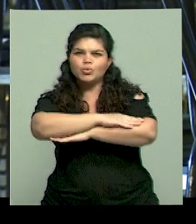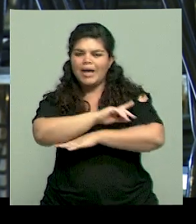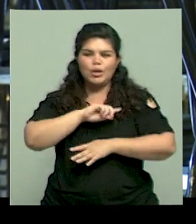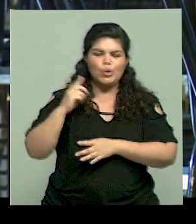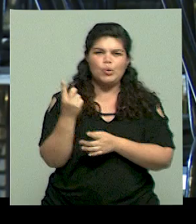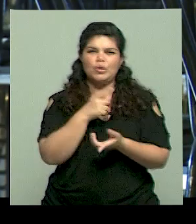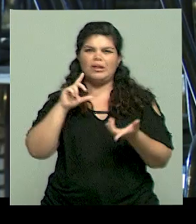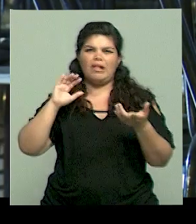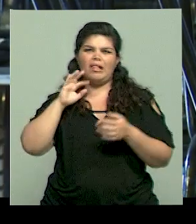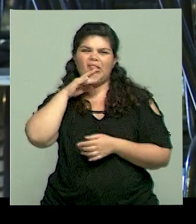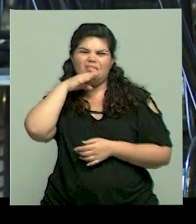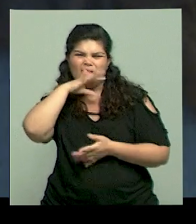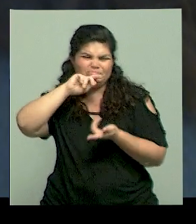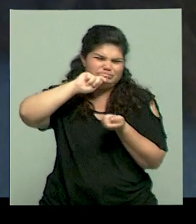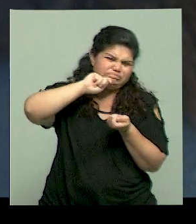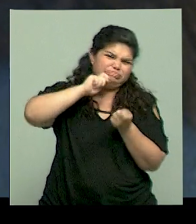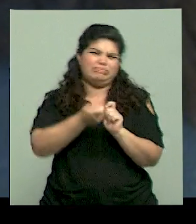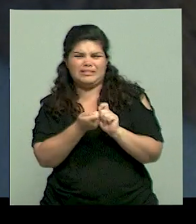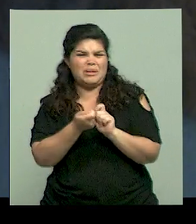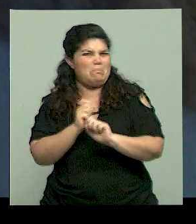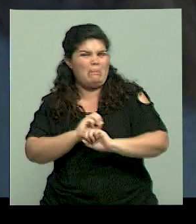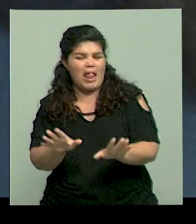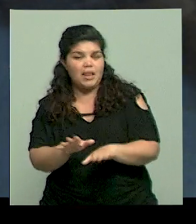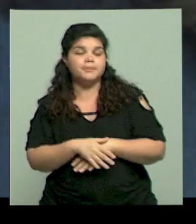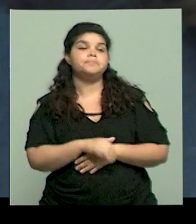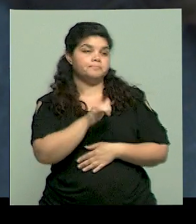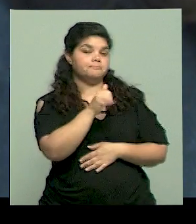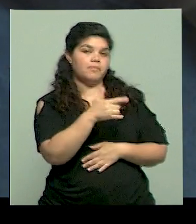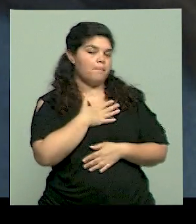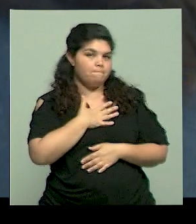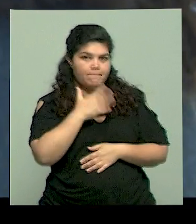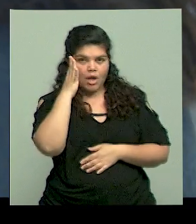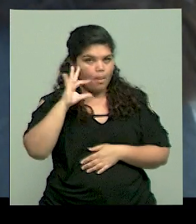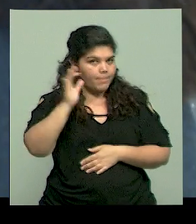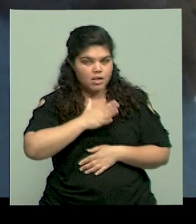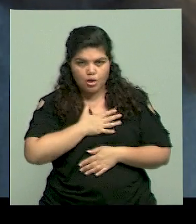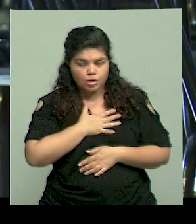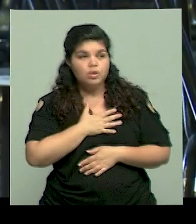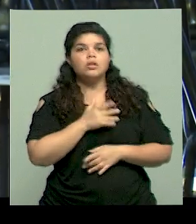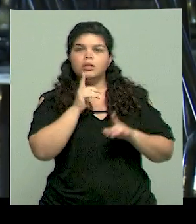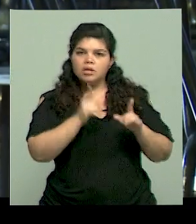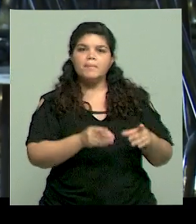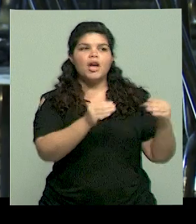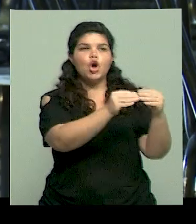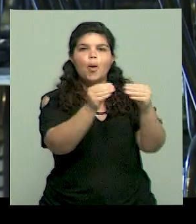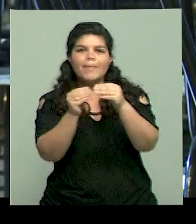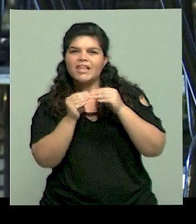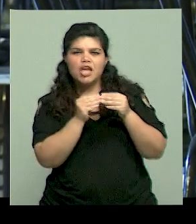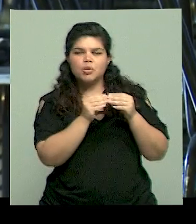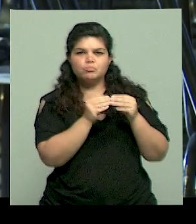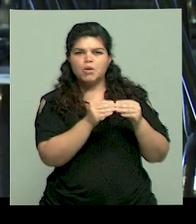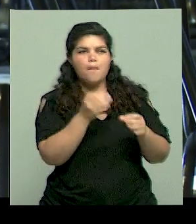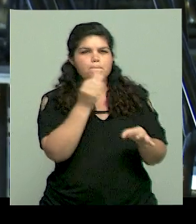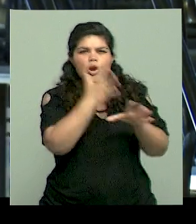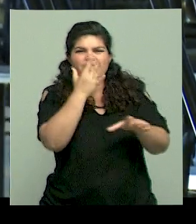Sí, tal cual, tal cual. Yo considero, es una opinión personal, pero coincido con muchos de mis colegas, que por ahí la